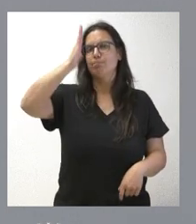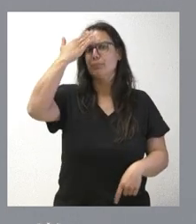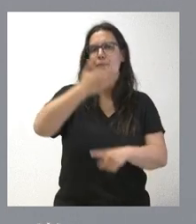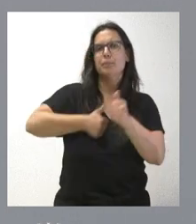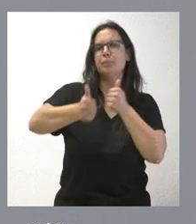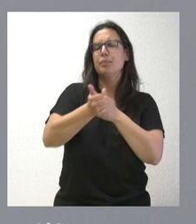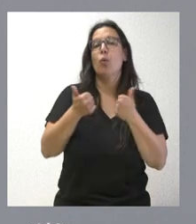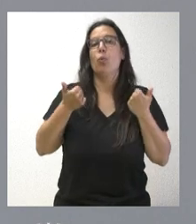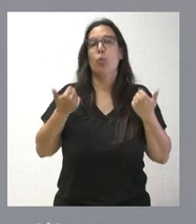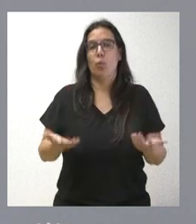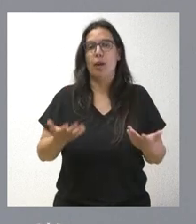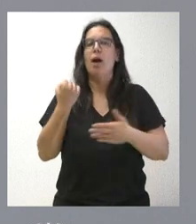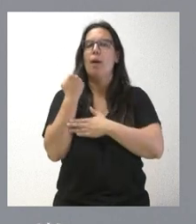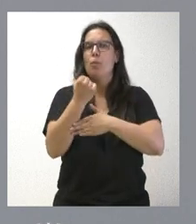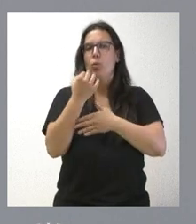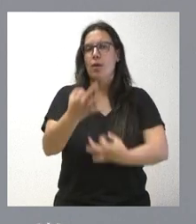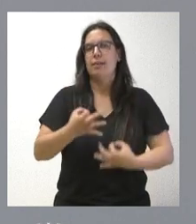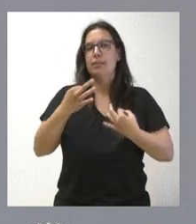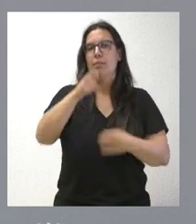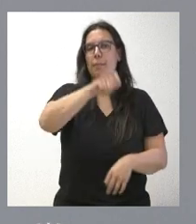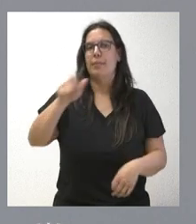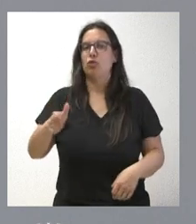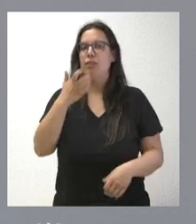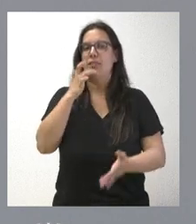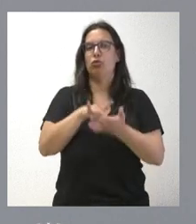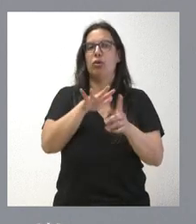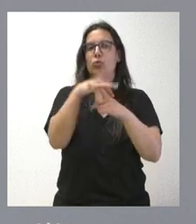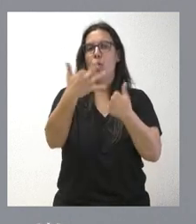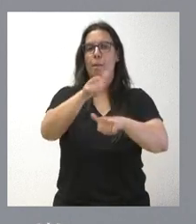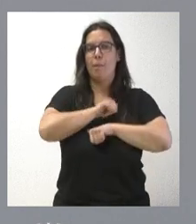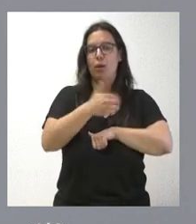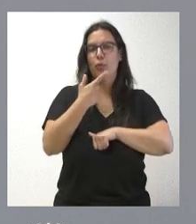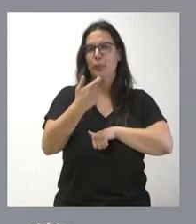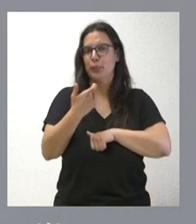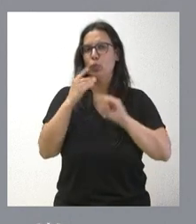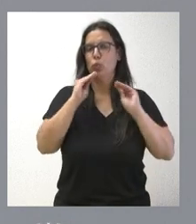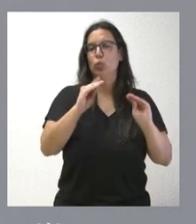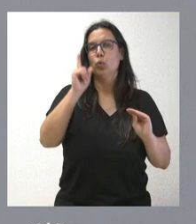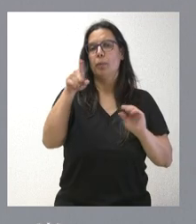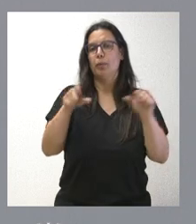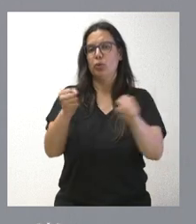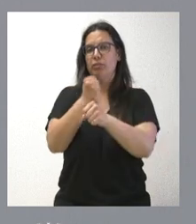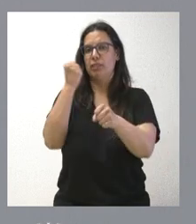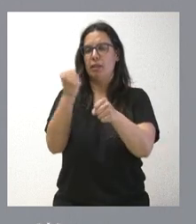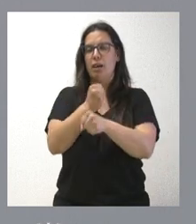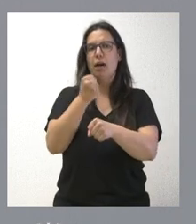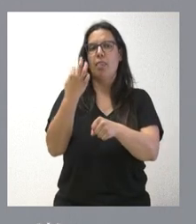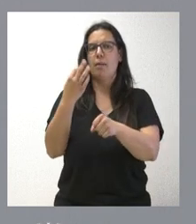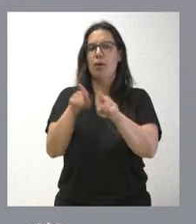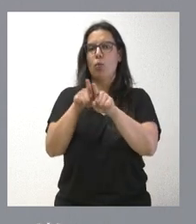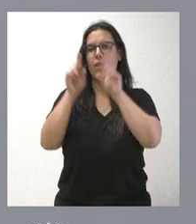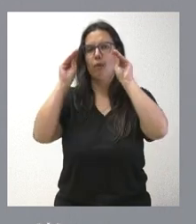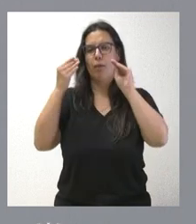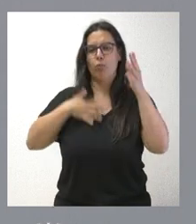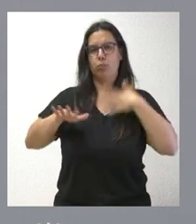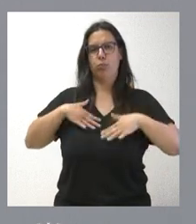apoyar siempre a las personas que están desempleadas con más dificultades, a las personas trabajadoras que tienen que reforzar su formación y